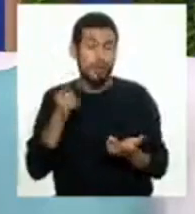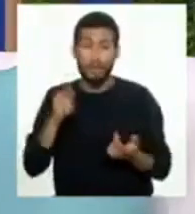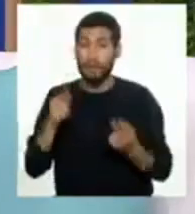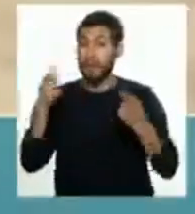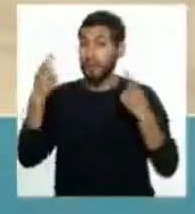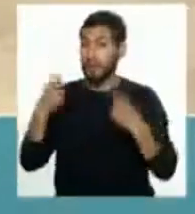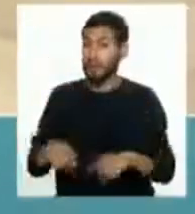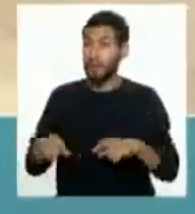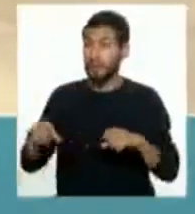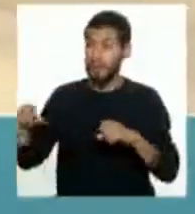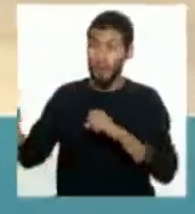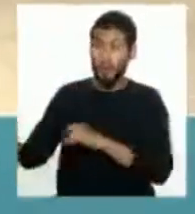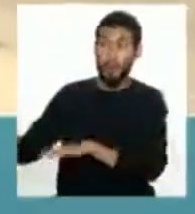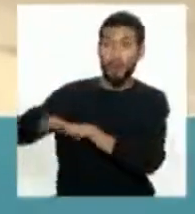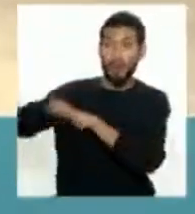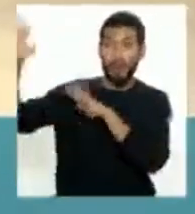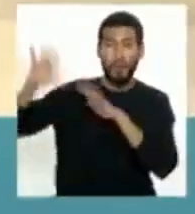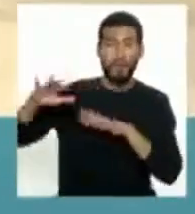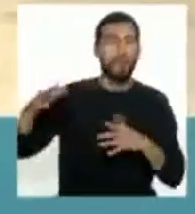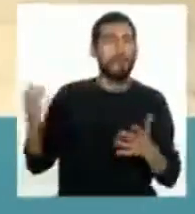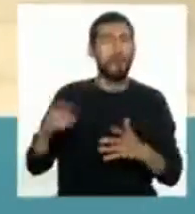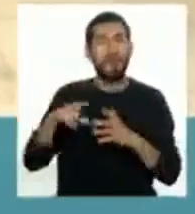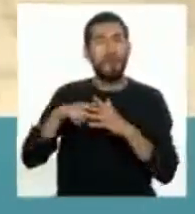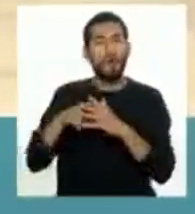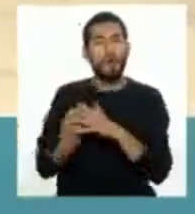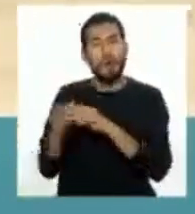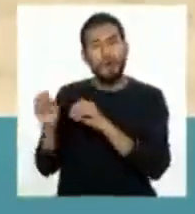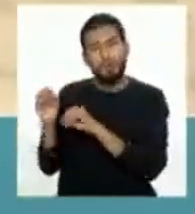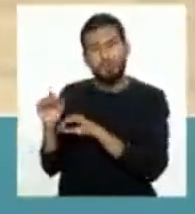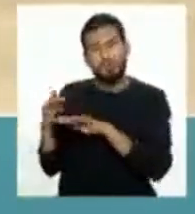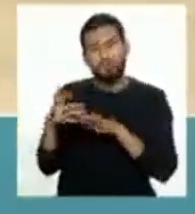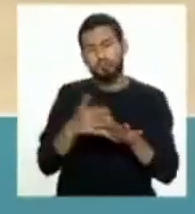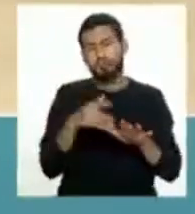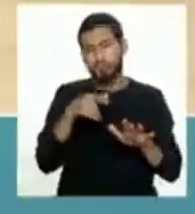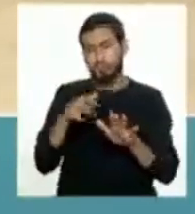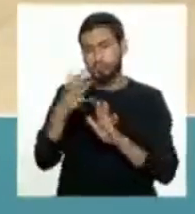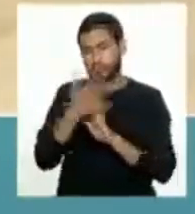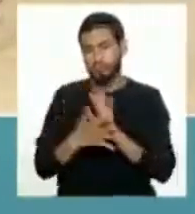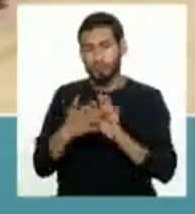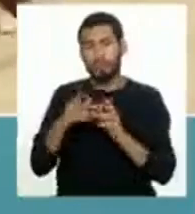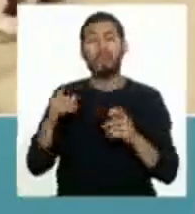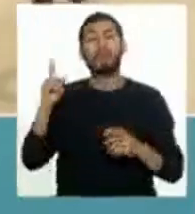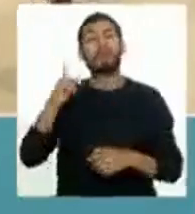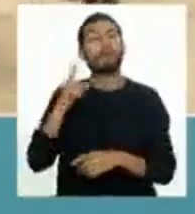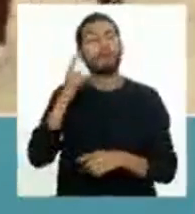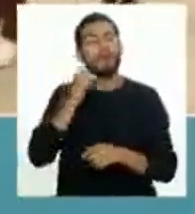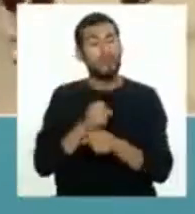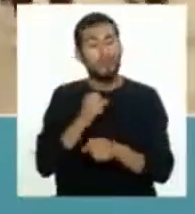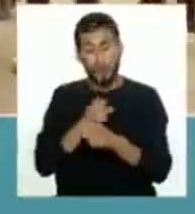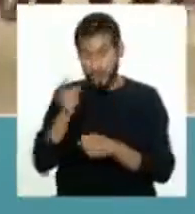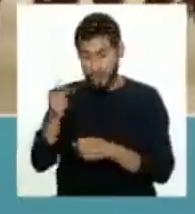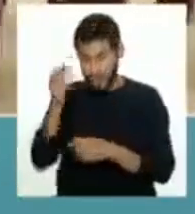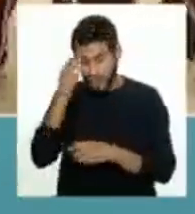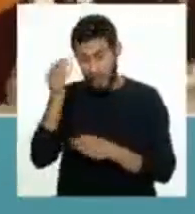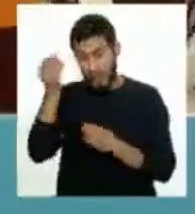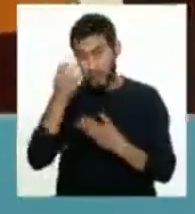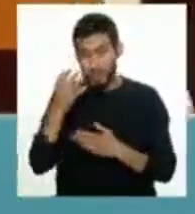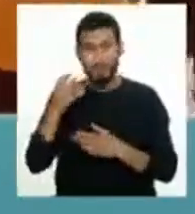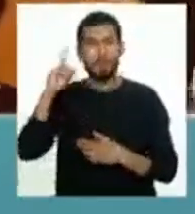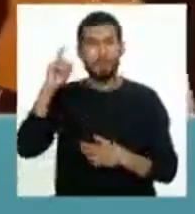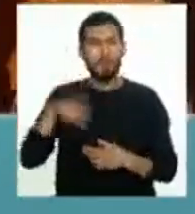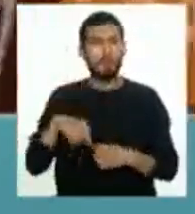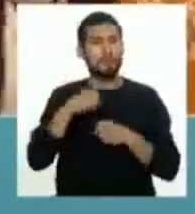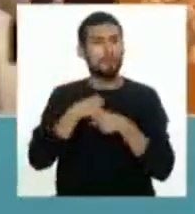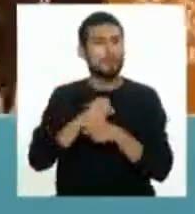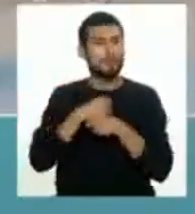ocurrencia de un tsunami pueda inundarse, digamos, el Callao. Ahora, lo que se tiene que trabajar ya con esa información es crear